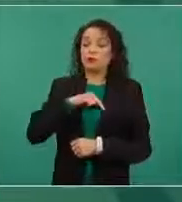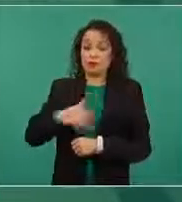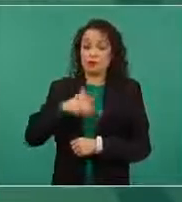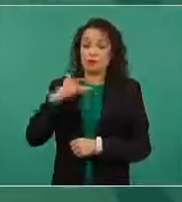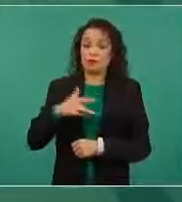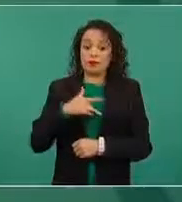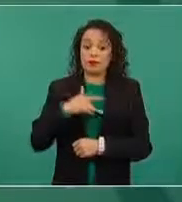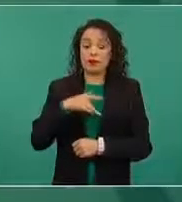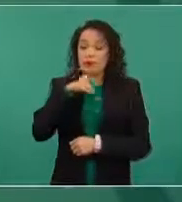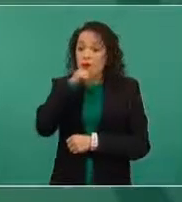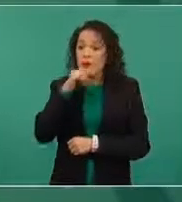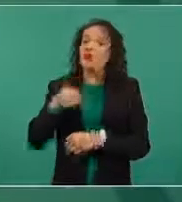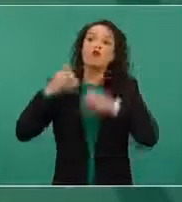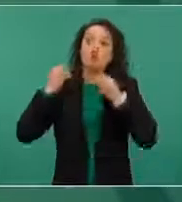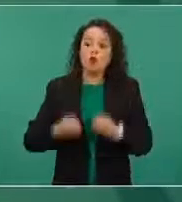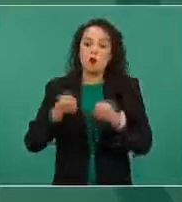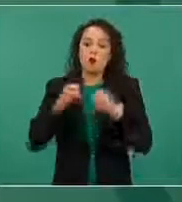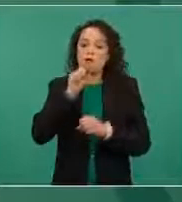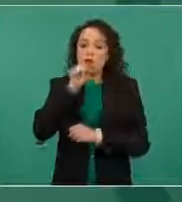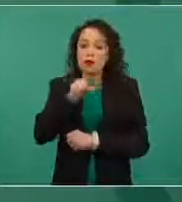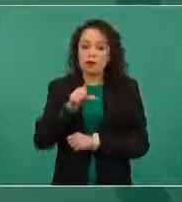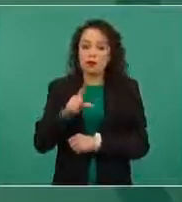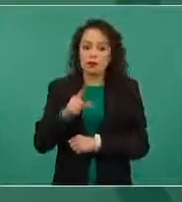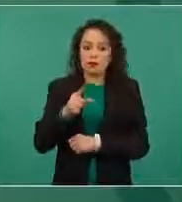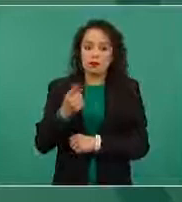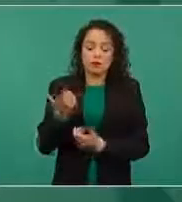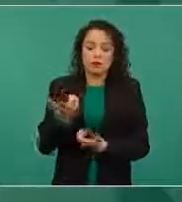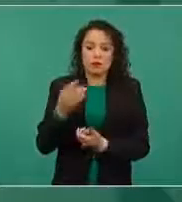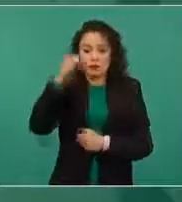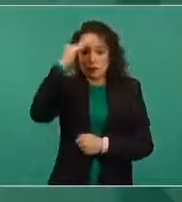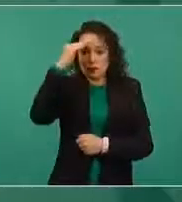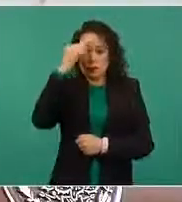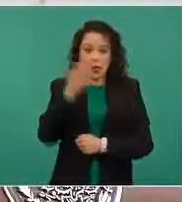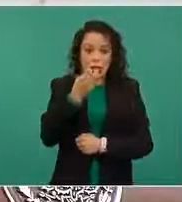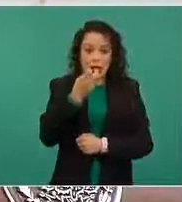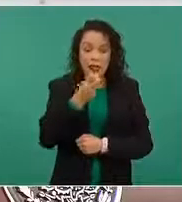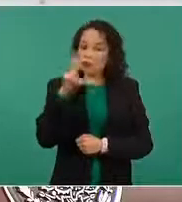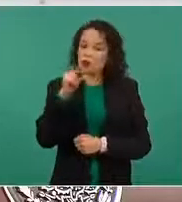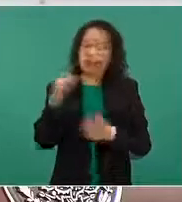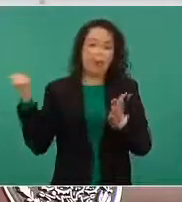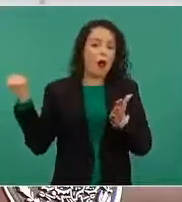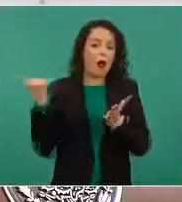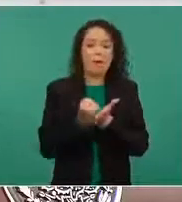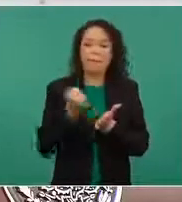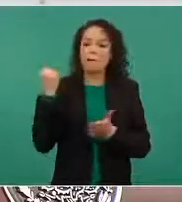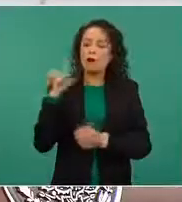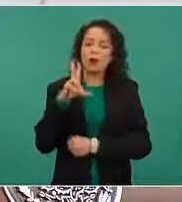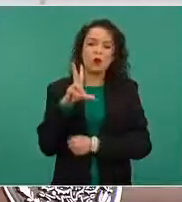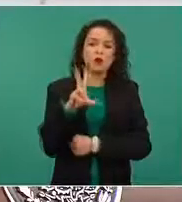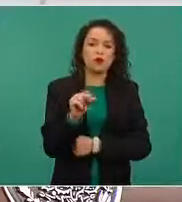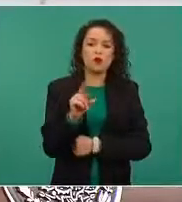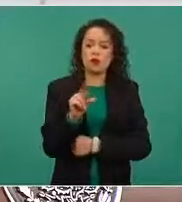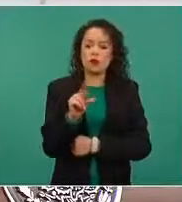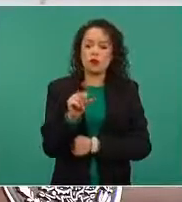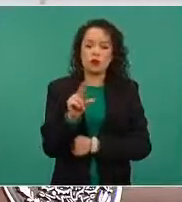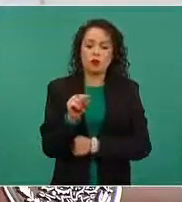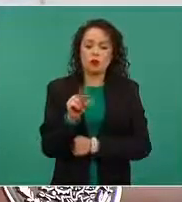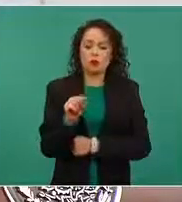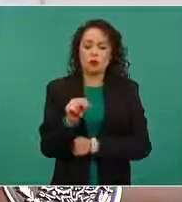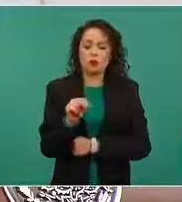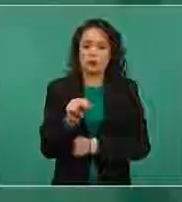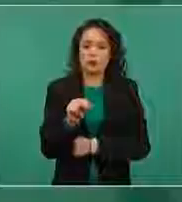para que no se aprobara esa reforma energética, que no se